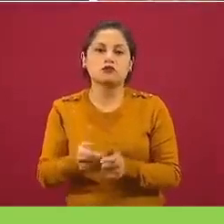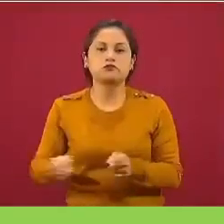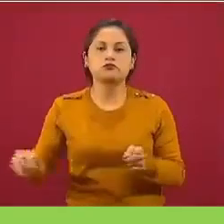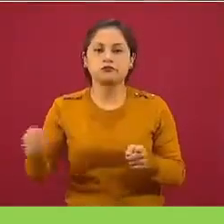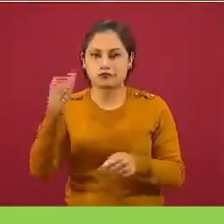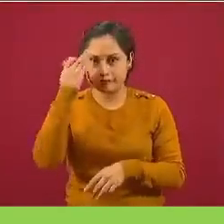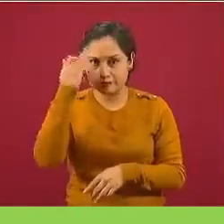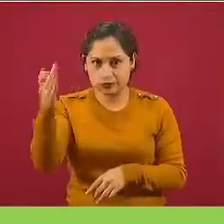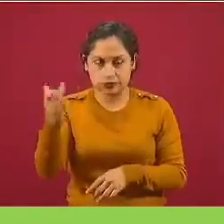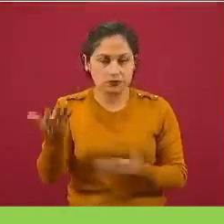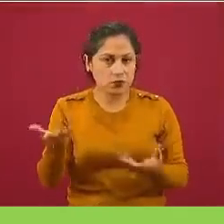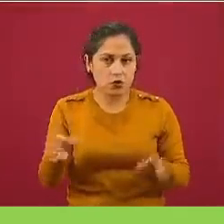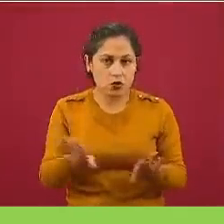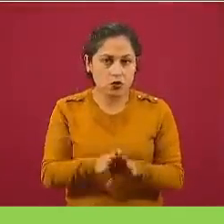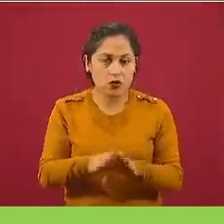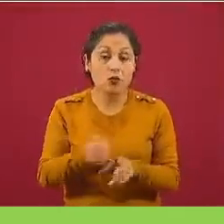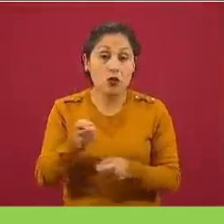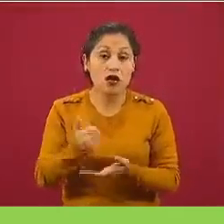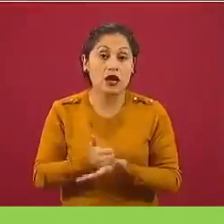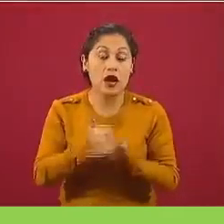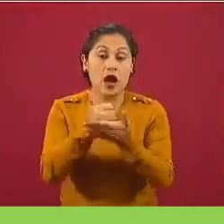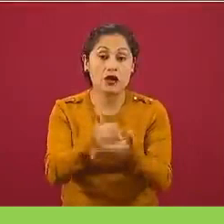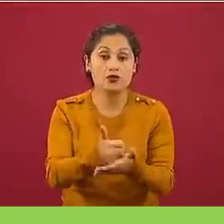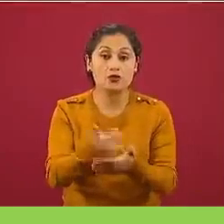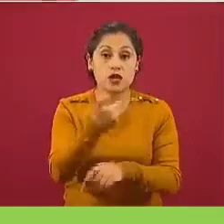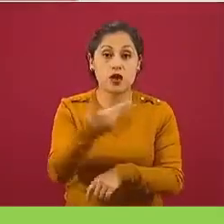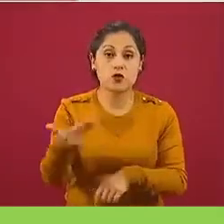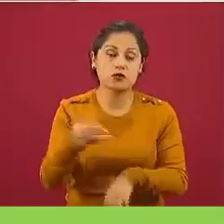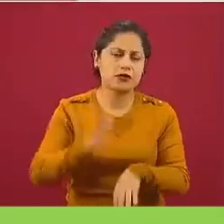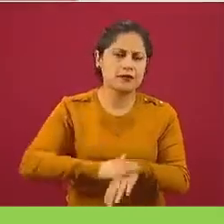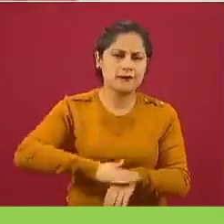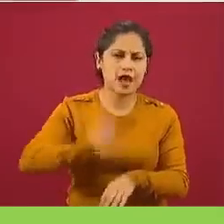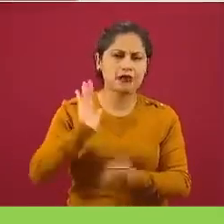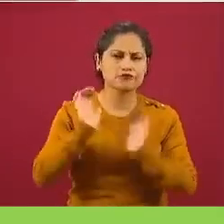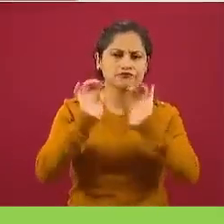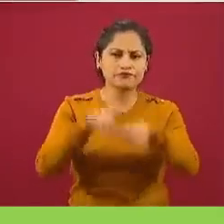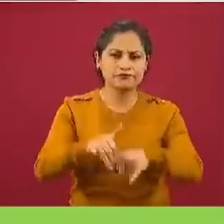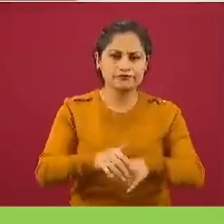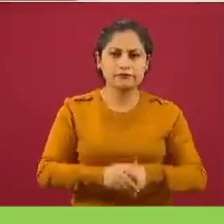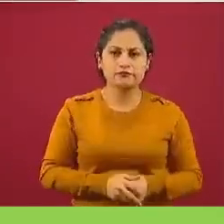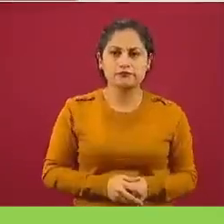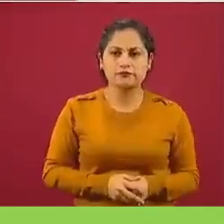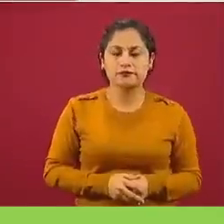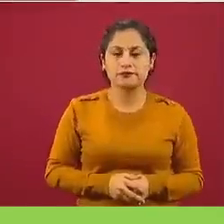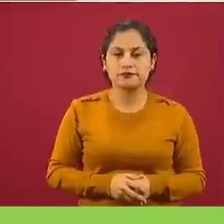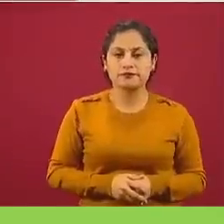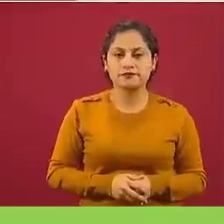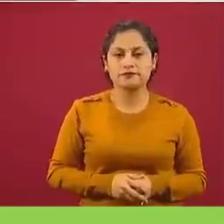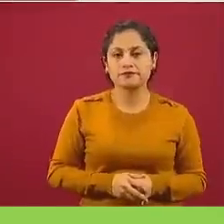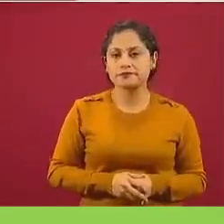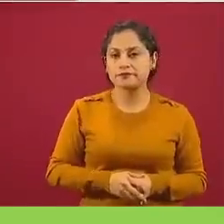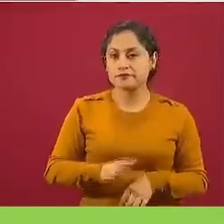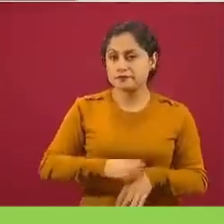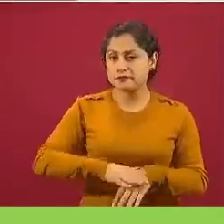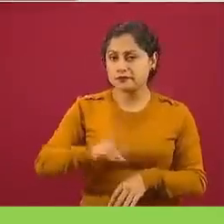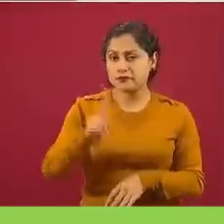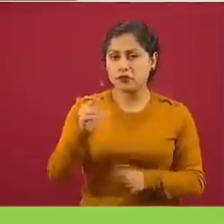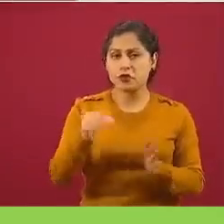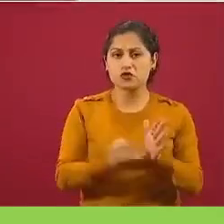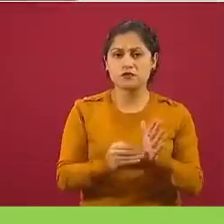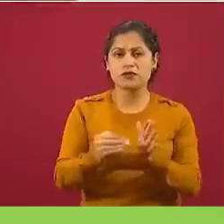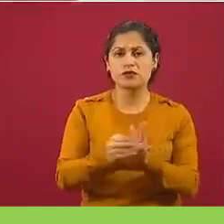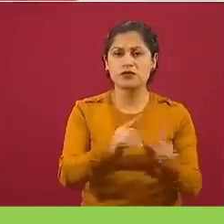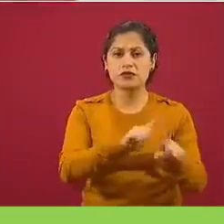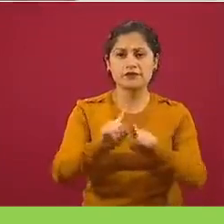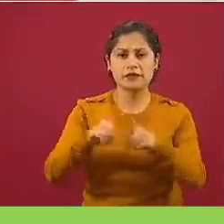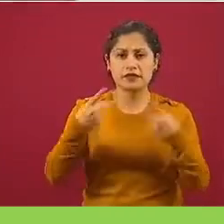aumenta la ocupación hotelera a más de siete, ocho puntos, hay más de dos millones de turistas hospedados